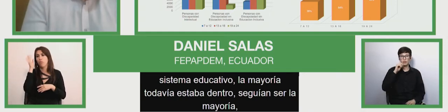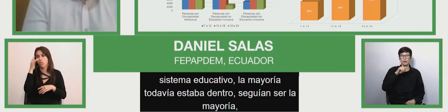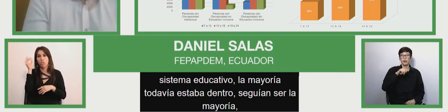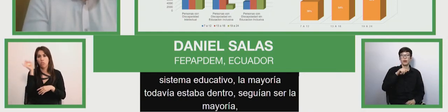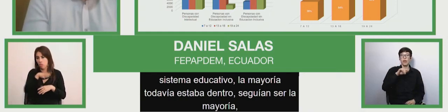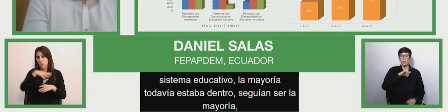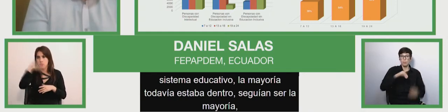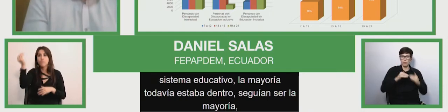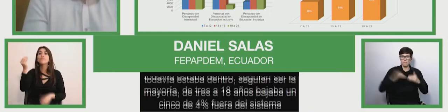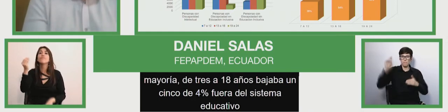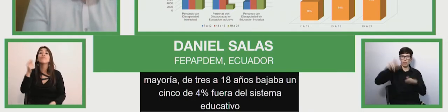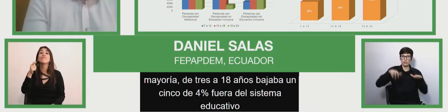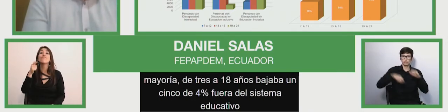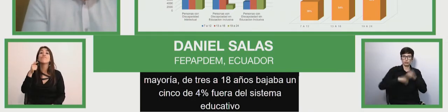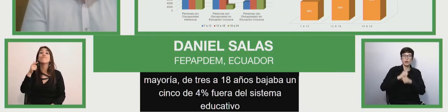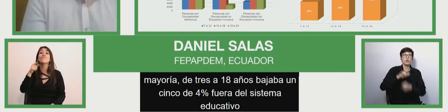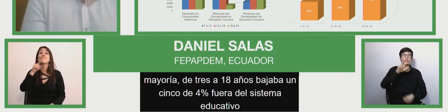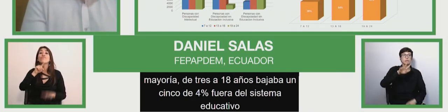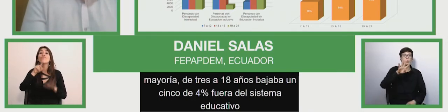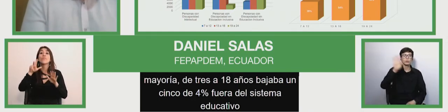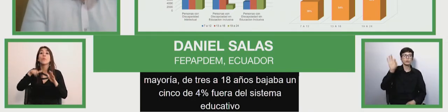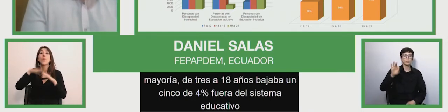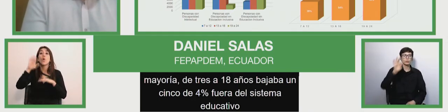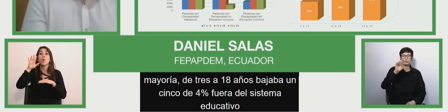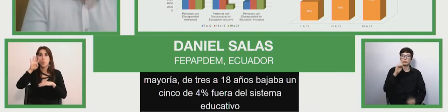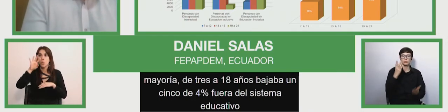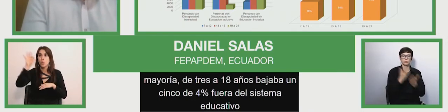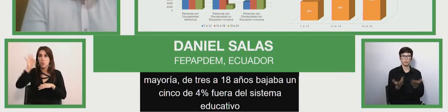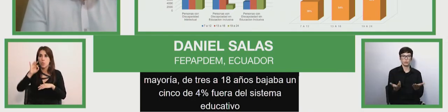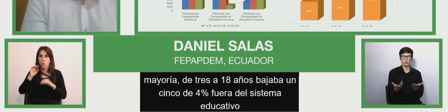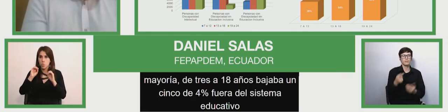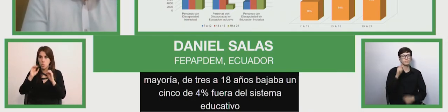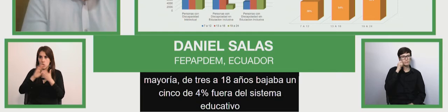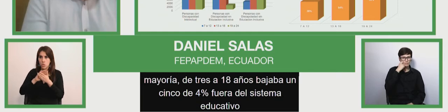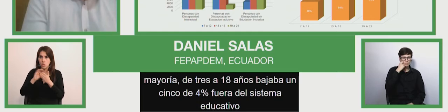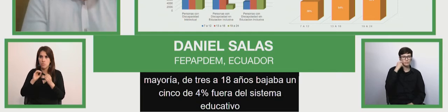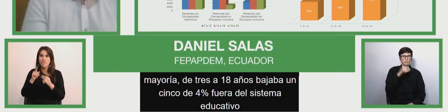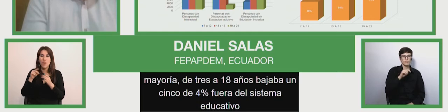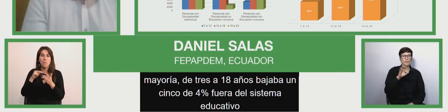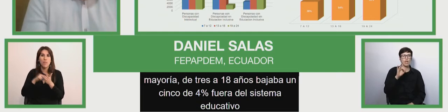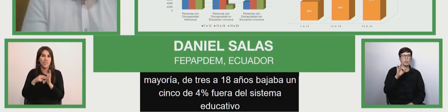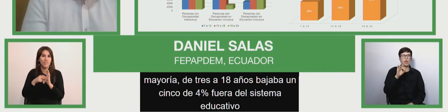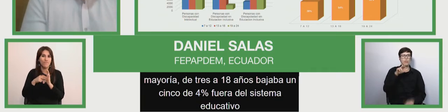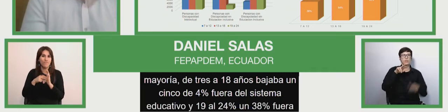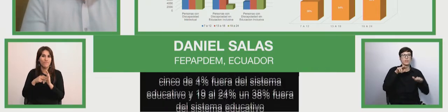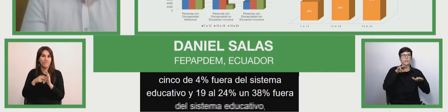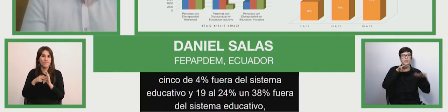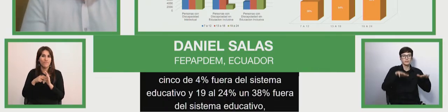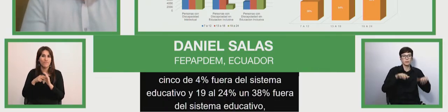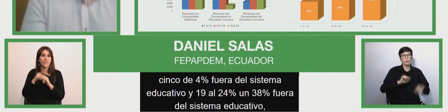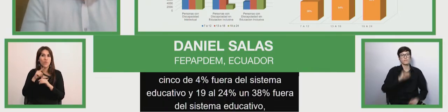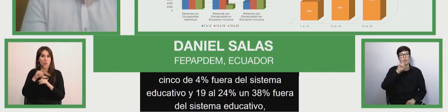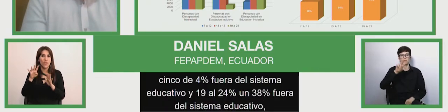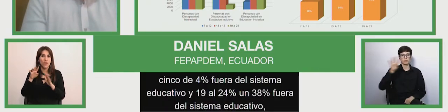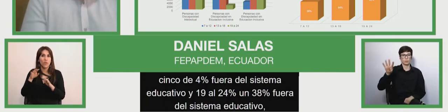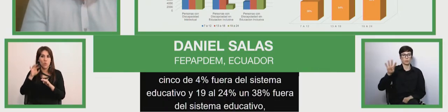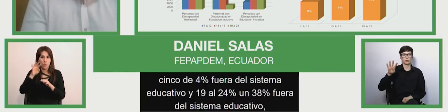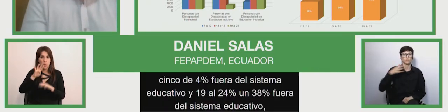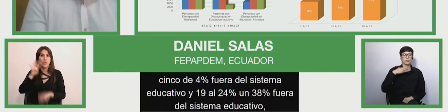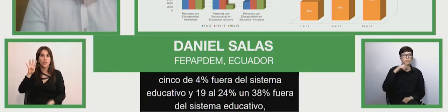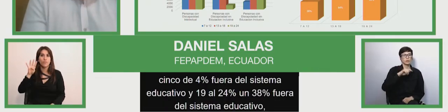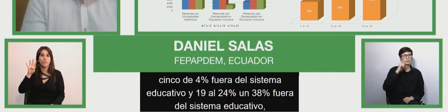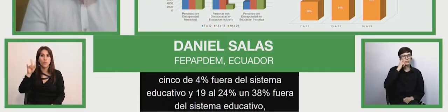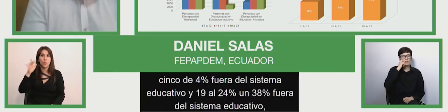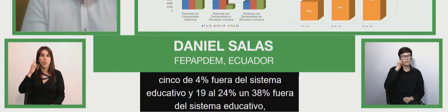% fuera del sistema educativo. Utilizamos incluso este rango de edad de 19 a 24 porque es la edad que se consideraba acá